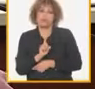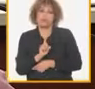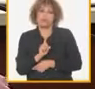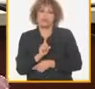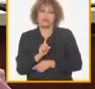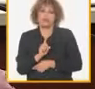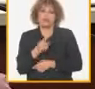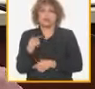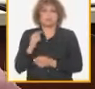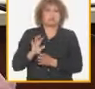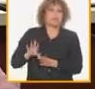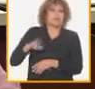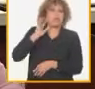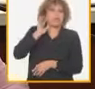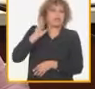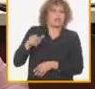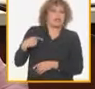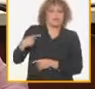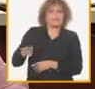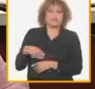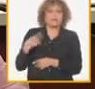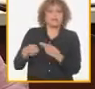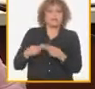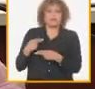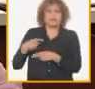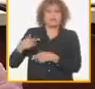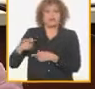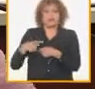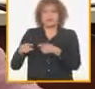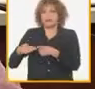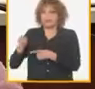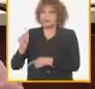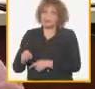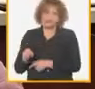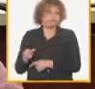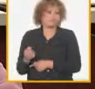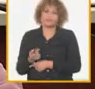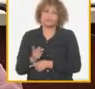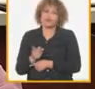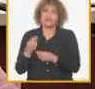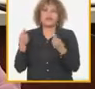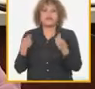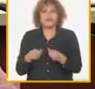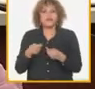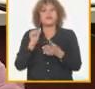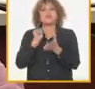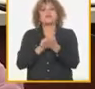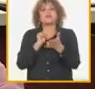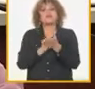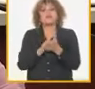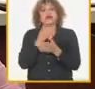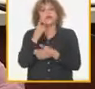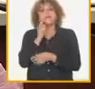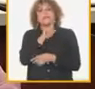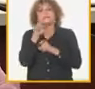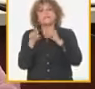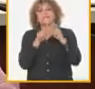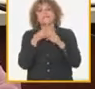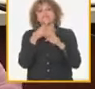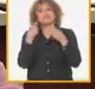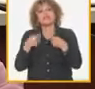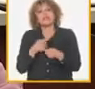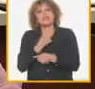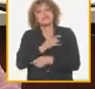me es indiferente lo que pase a mi alrededor y yo creo que hay que tocar las puertas y nos tiene que doler